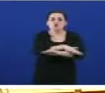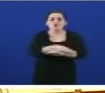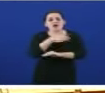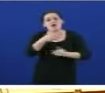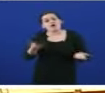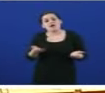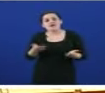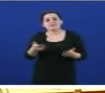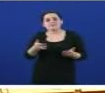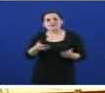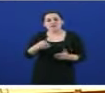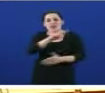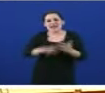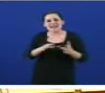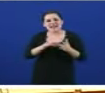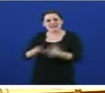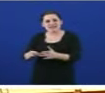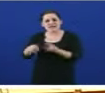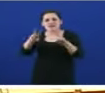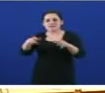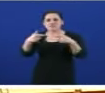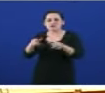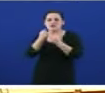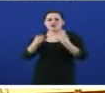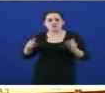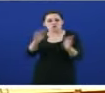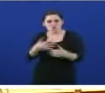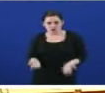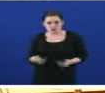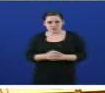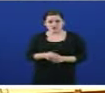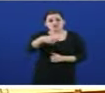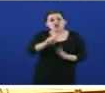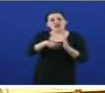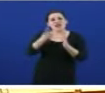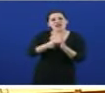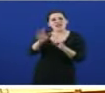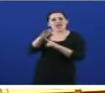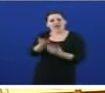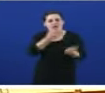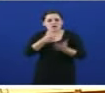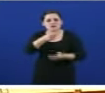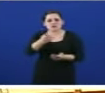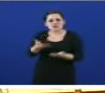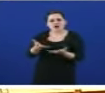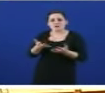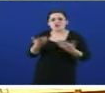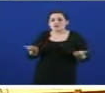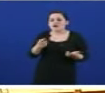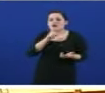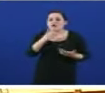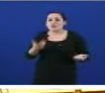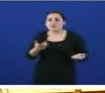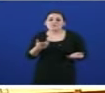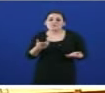enerxética. Iso sí, a súa nova lei eólica aprobada polo trámite de urxencia permitirálle como nos